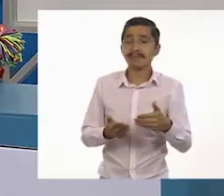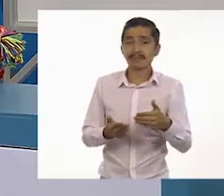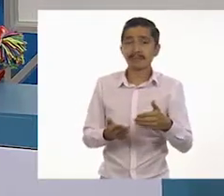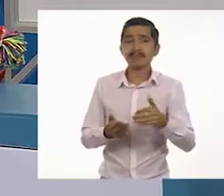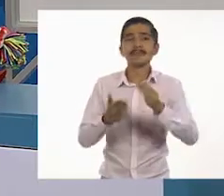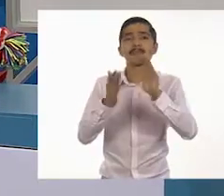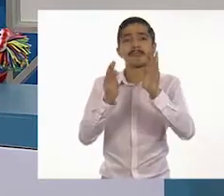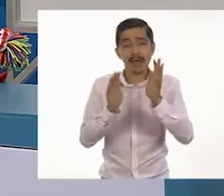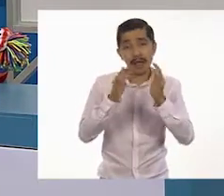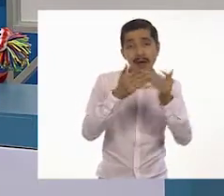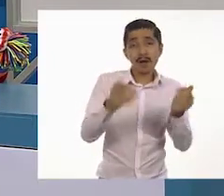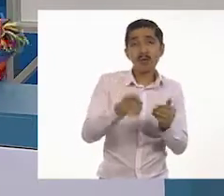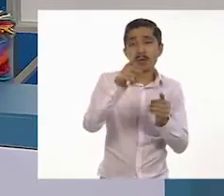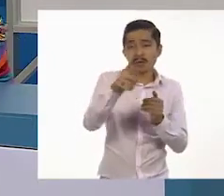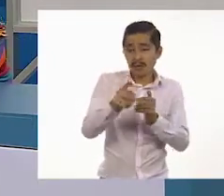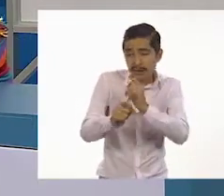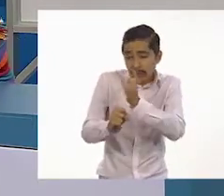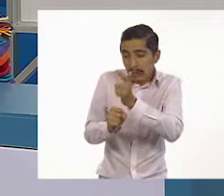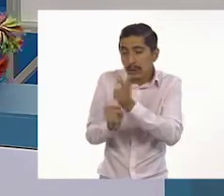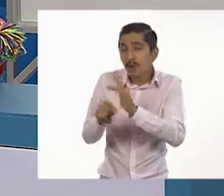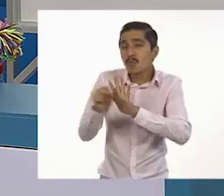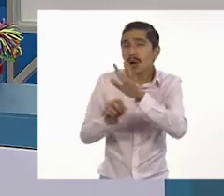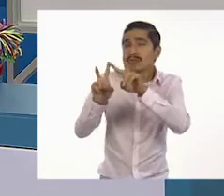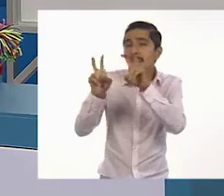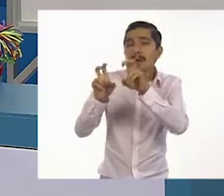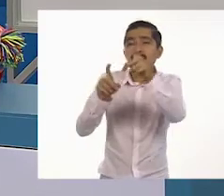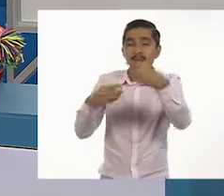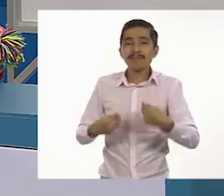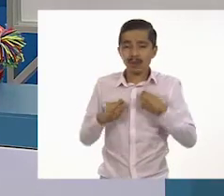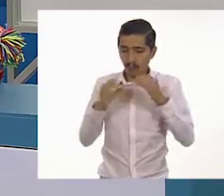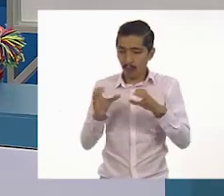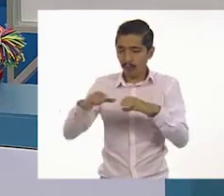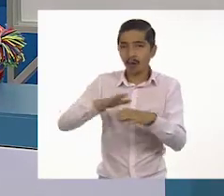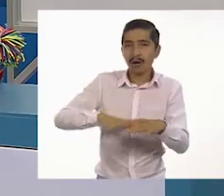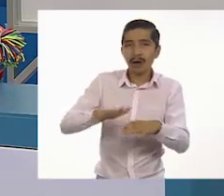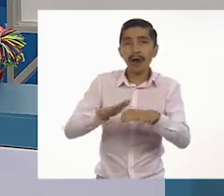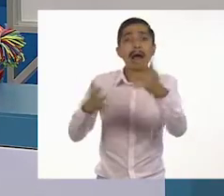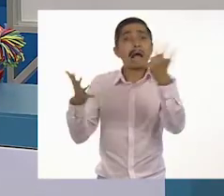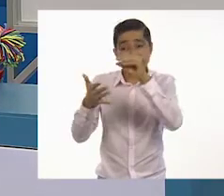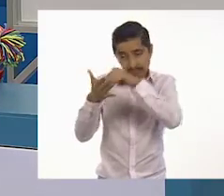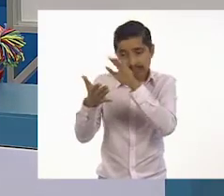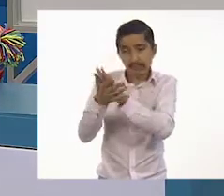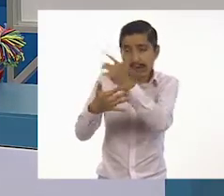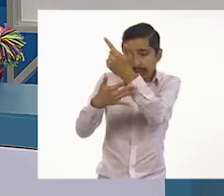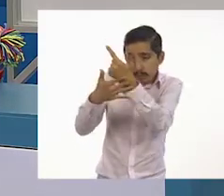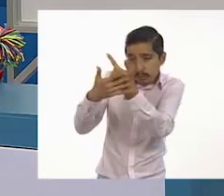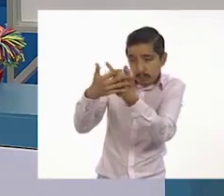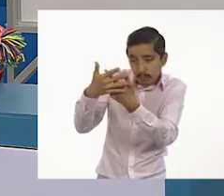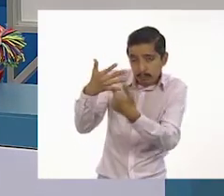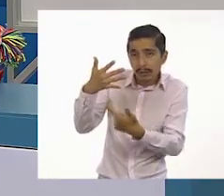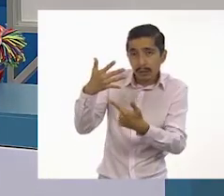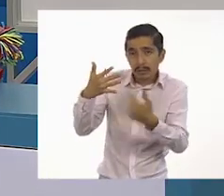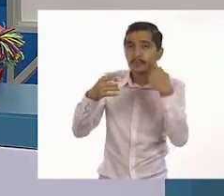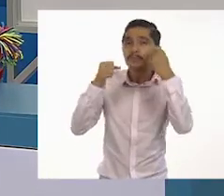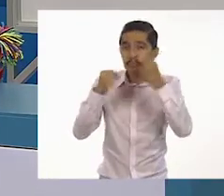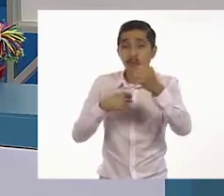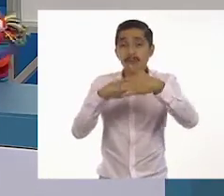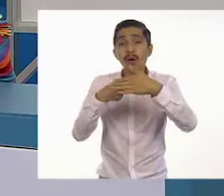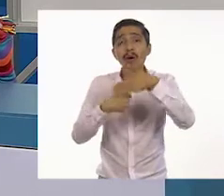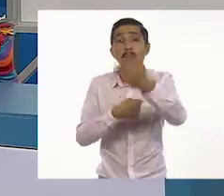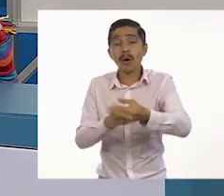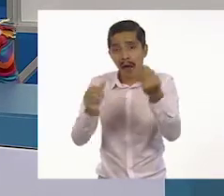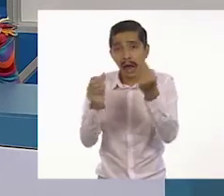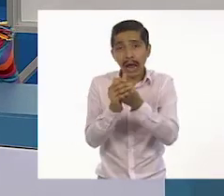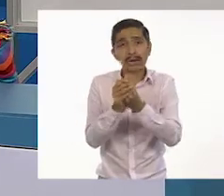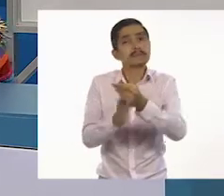a ir identificando temas de interés dentro de su comunidad. Vayan enlistándolos, que muy seguramente en las clases siguientes los